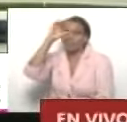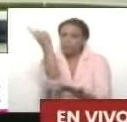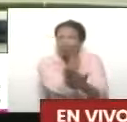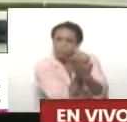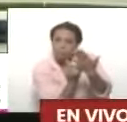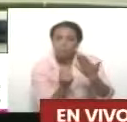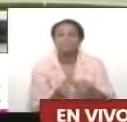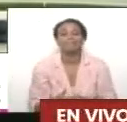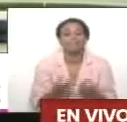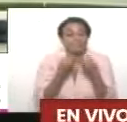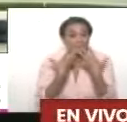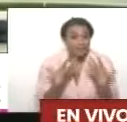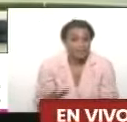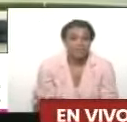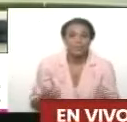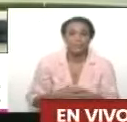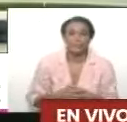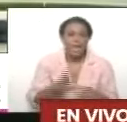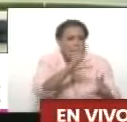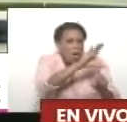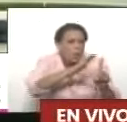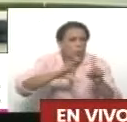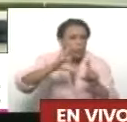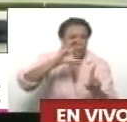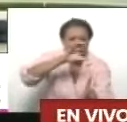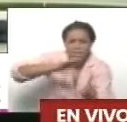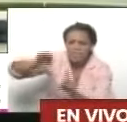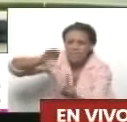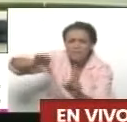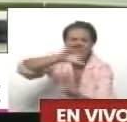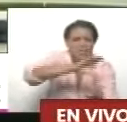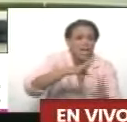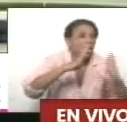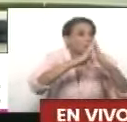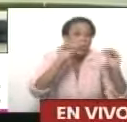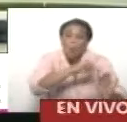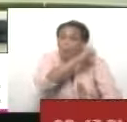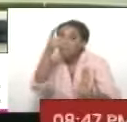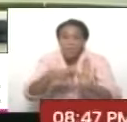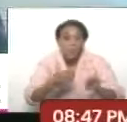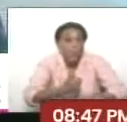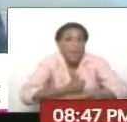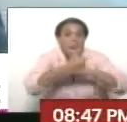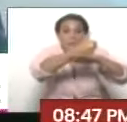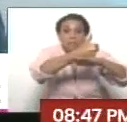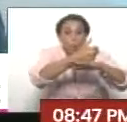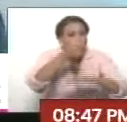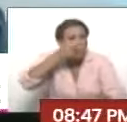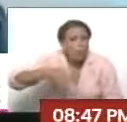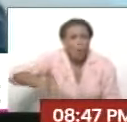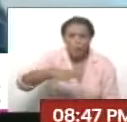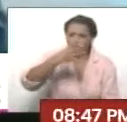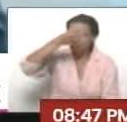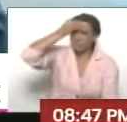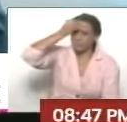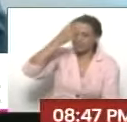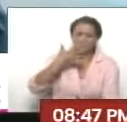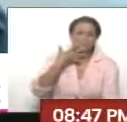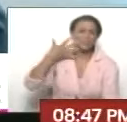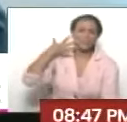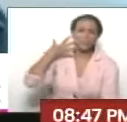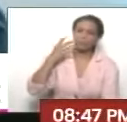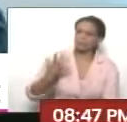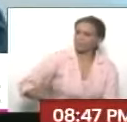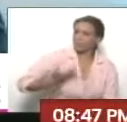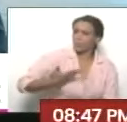Mari. La cultura de verdad lo es todo. Un pueblo culto, orgulloso de su cultura,